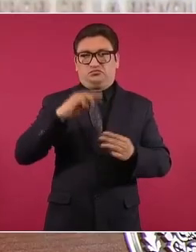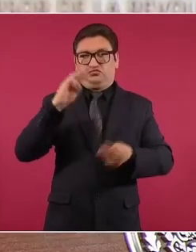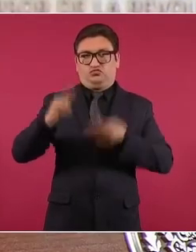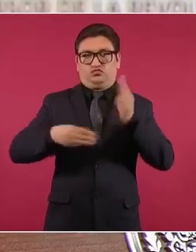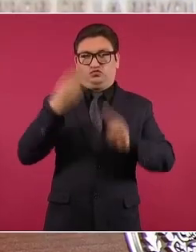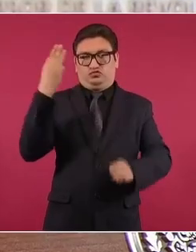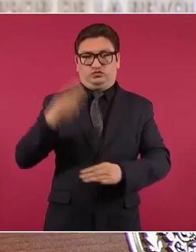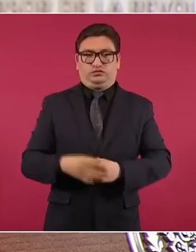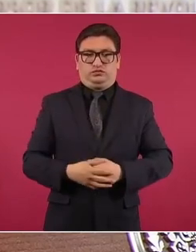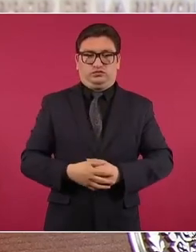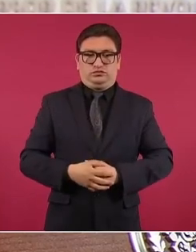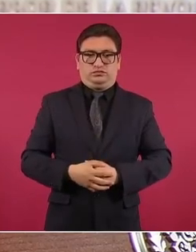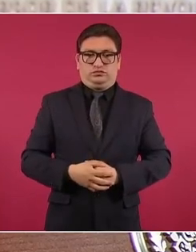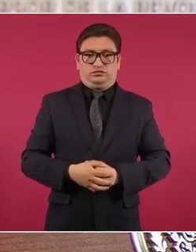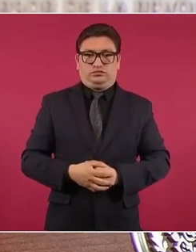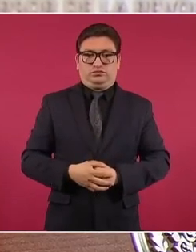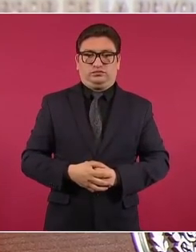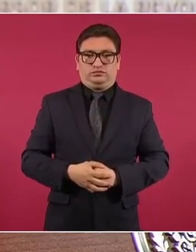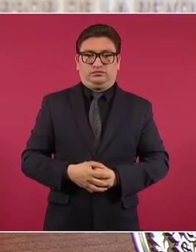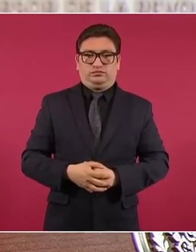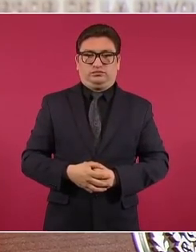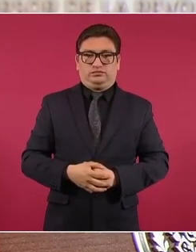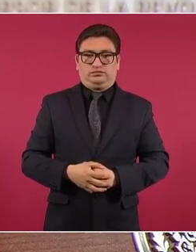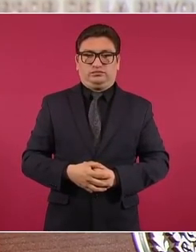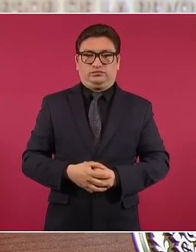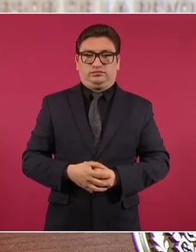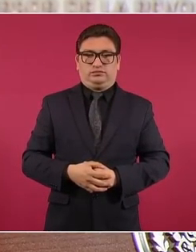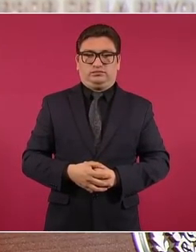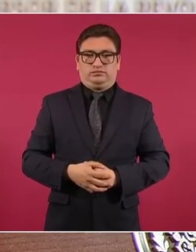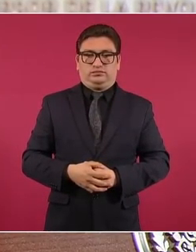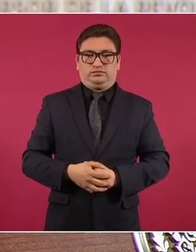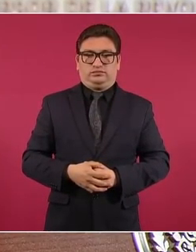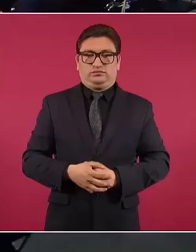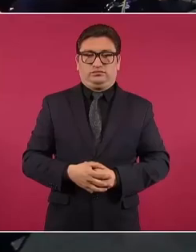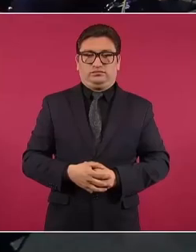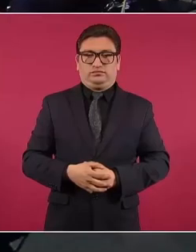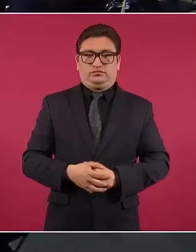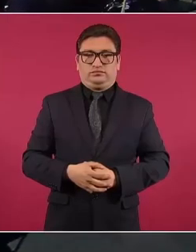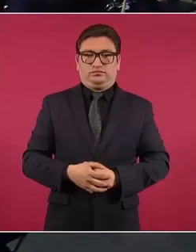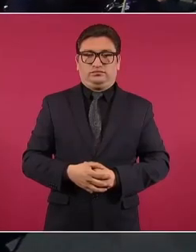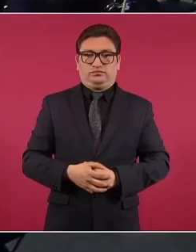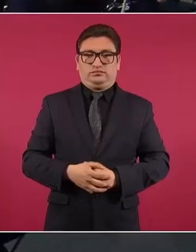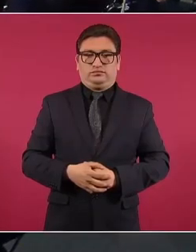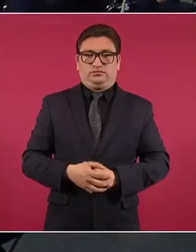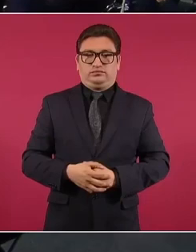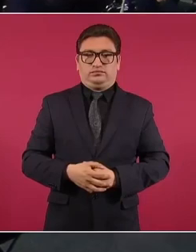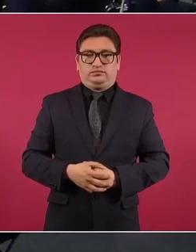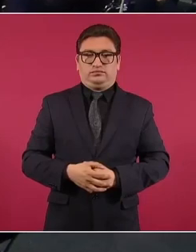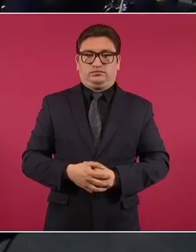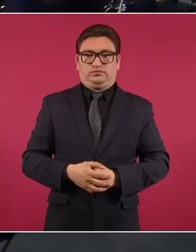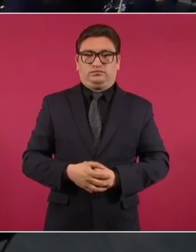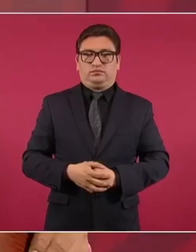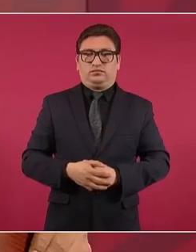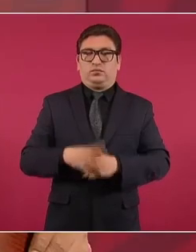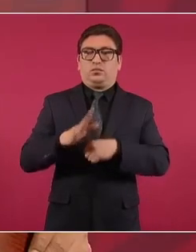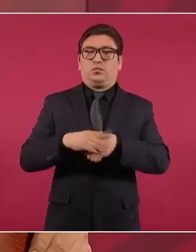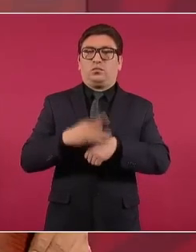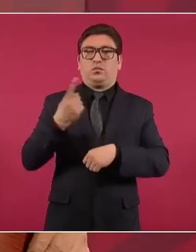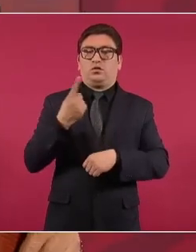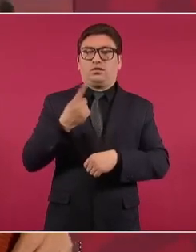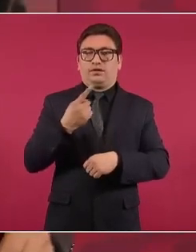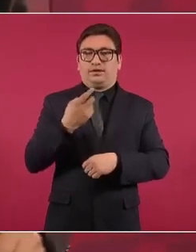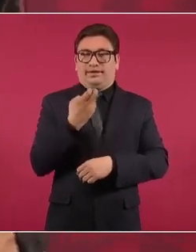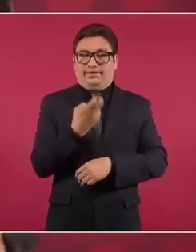porque es el sistema